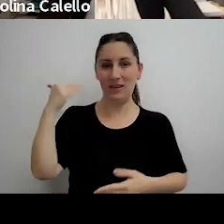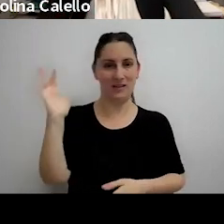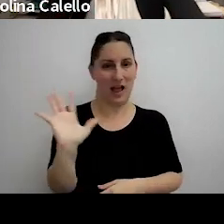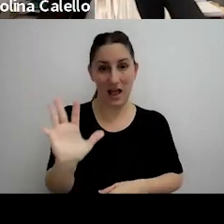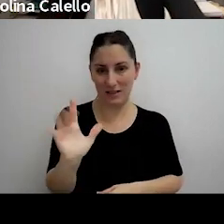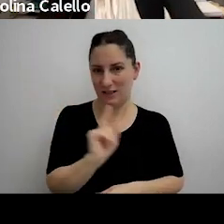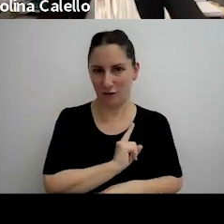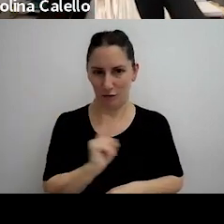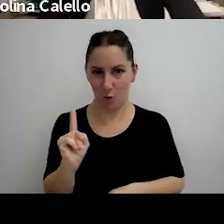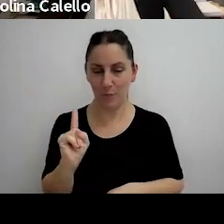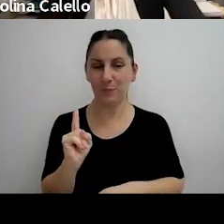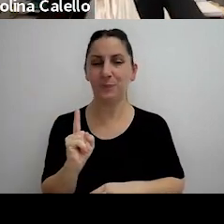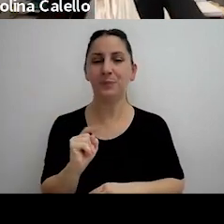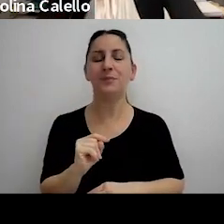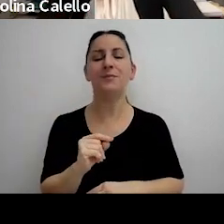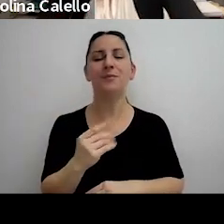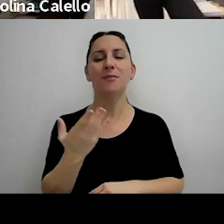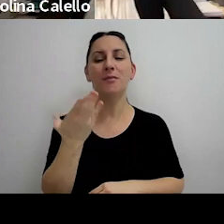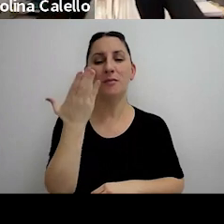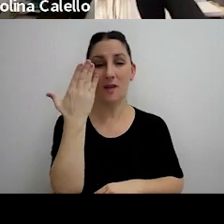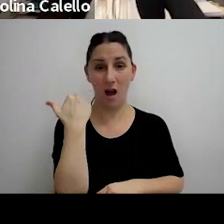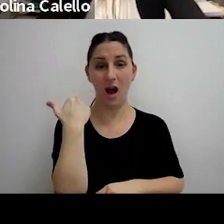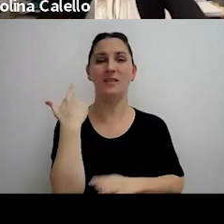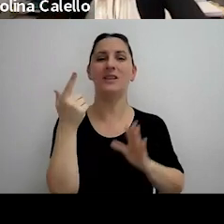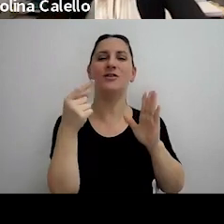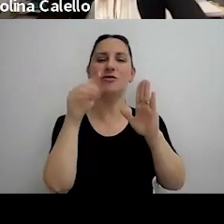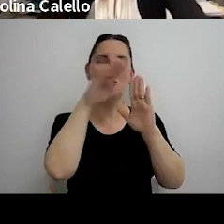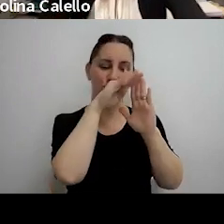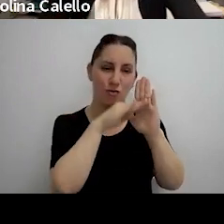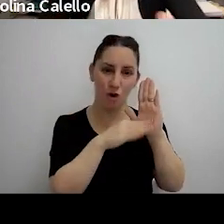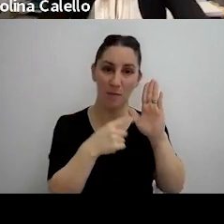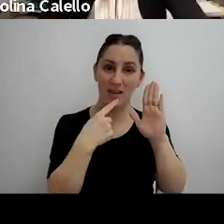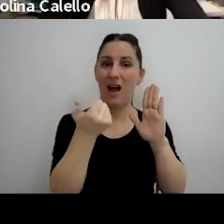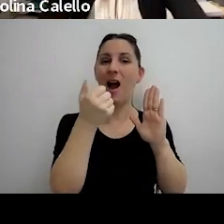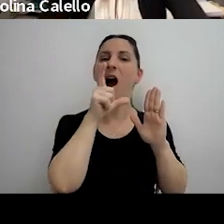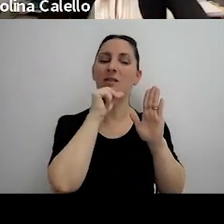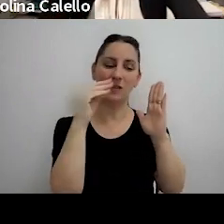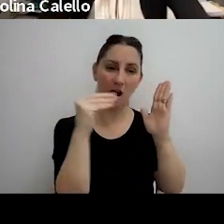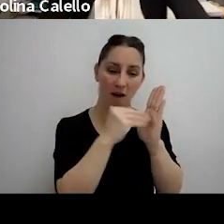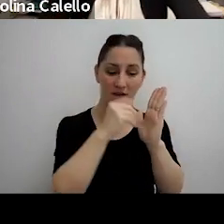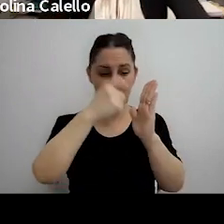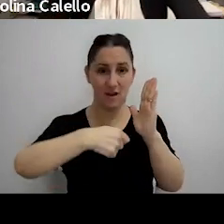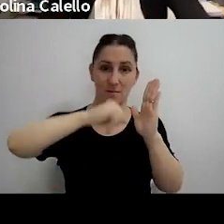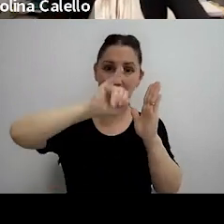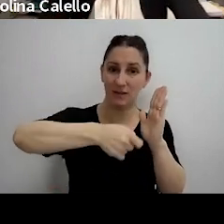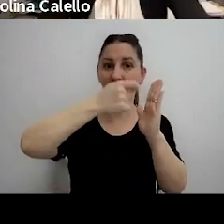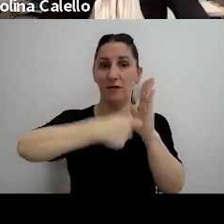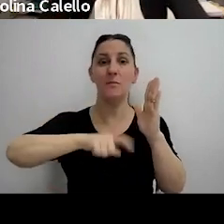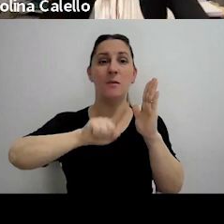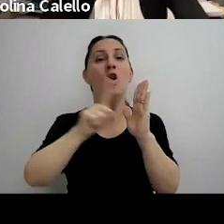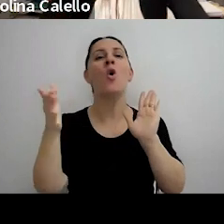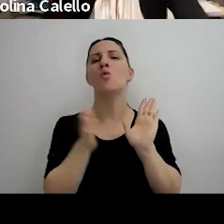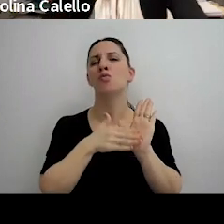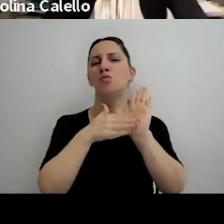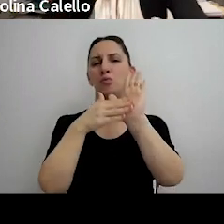lo que lo que decía la norma era que las actas sean firmadas o no servirán de prueba los